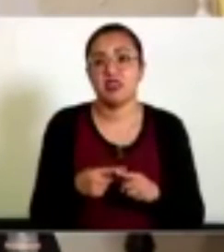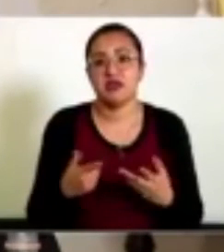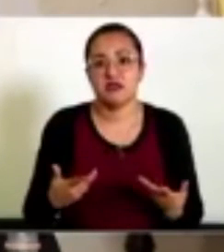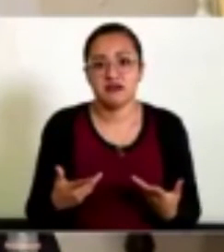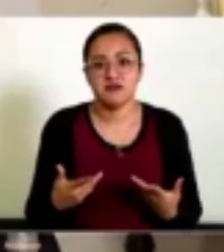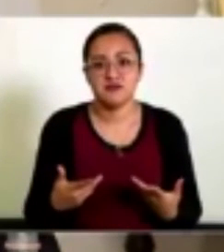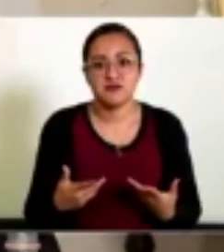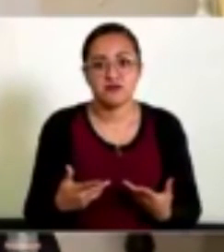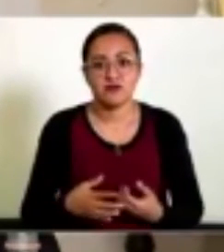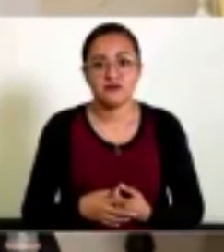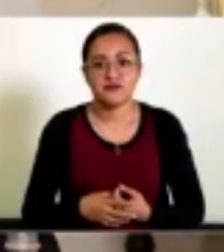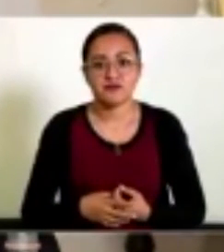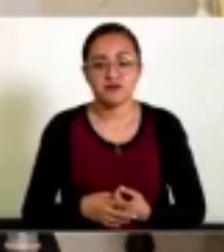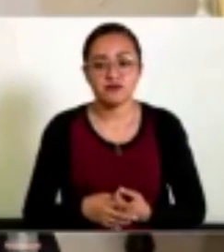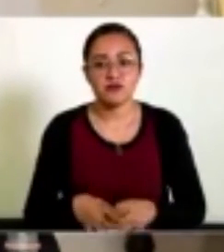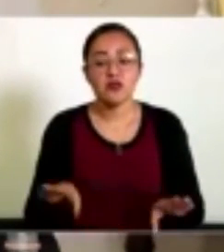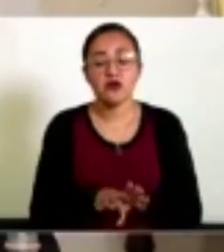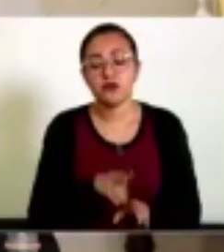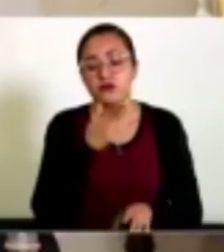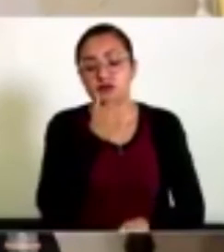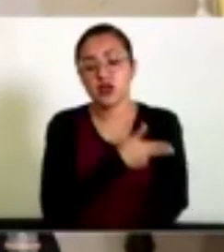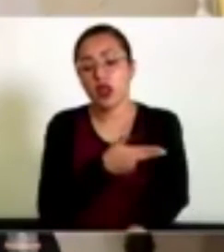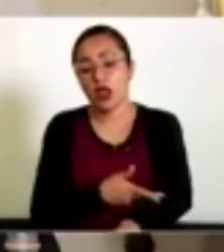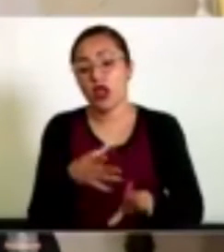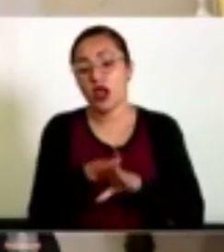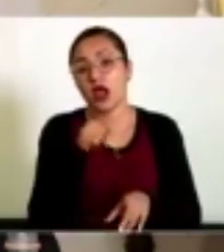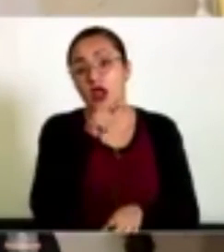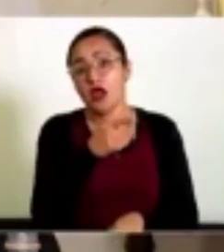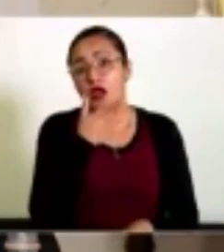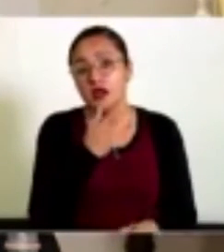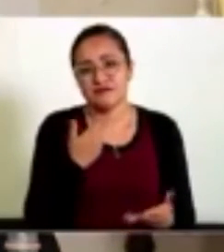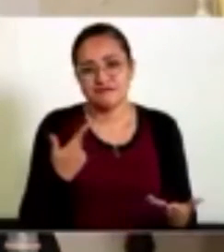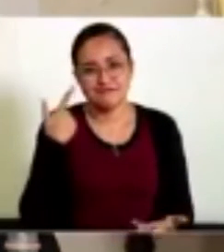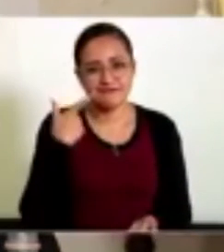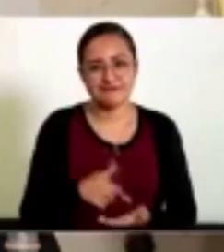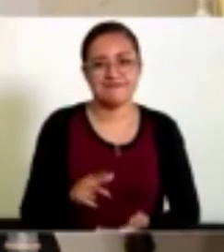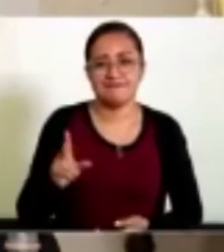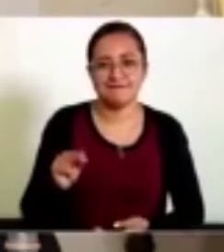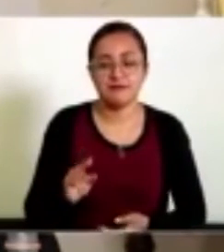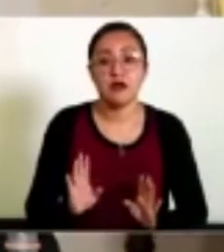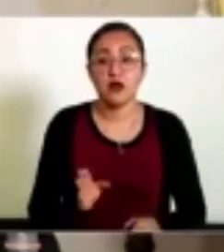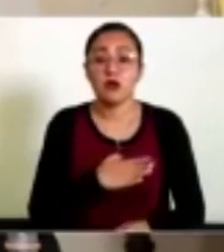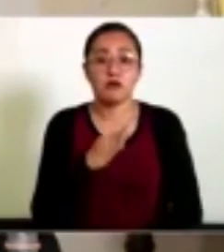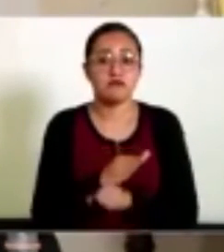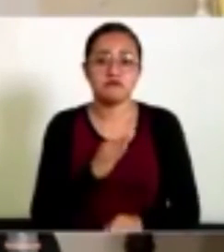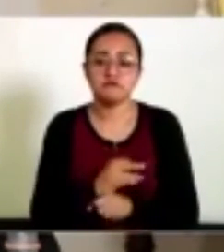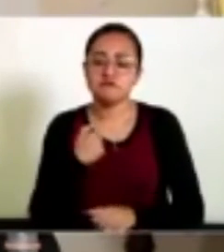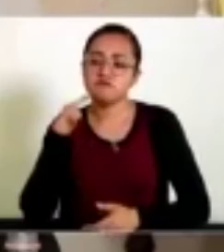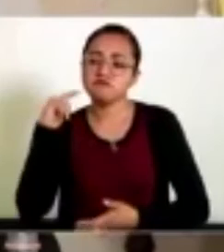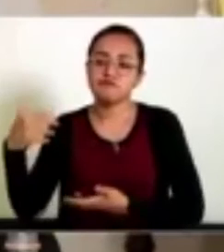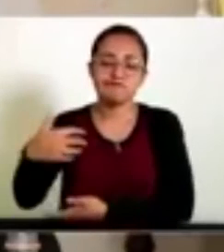A los hombres honestos como él, y se han ido recogiendo.